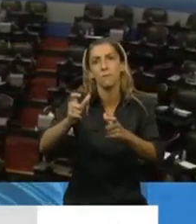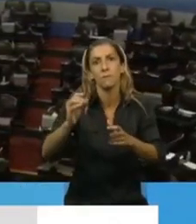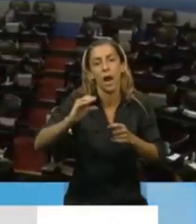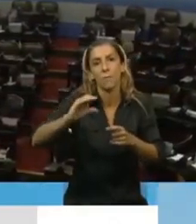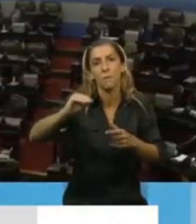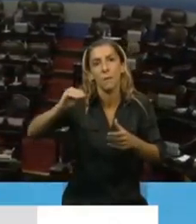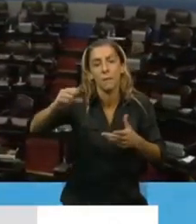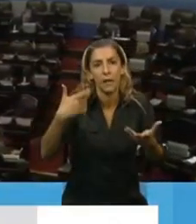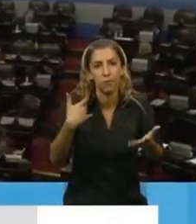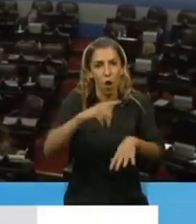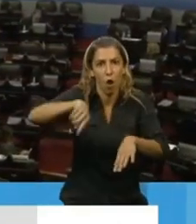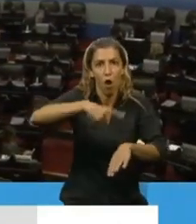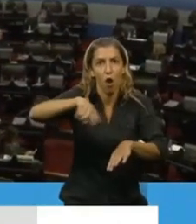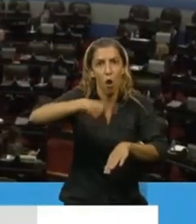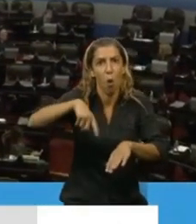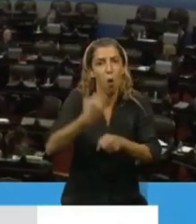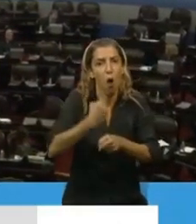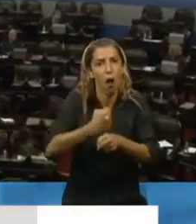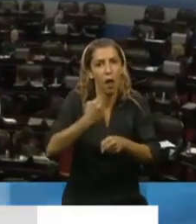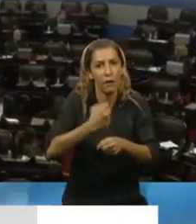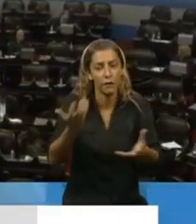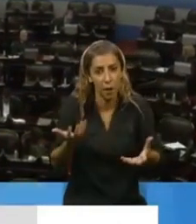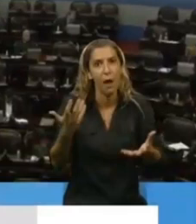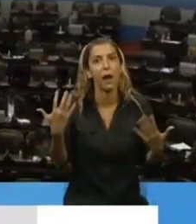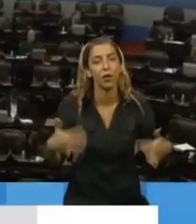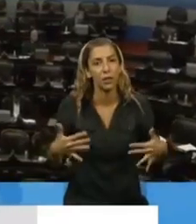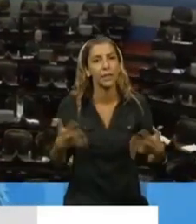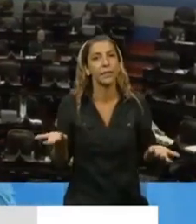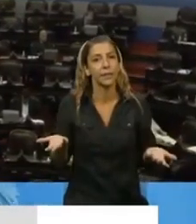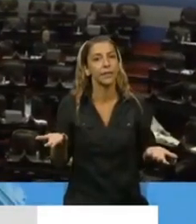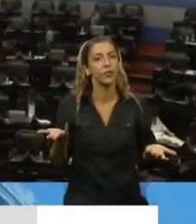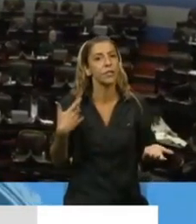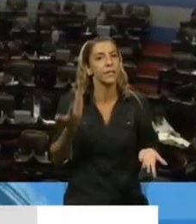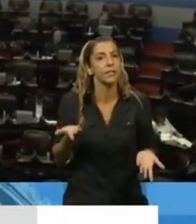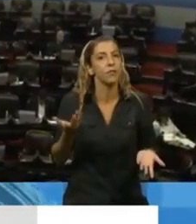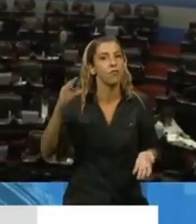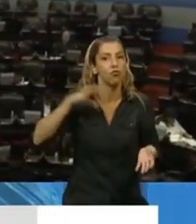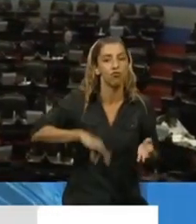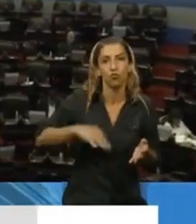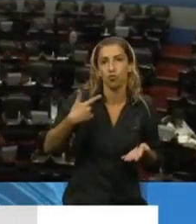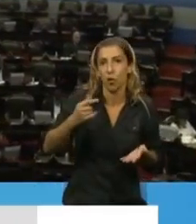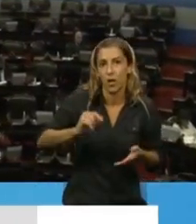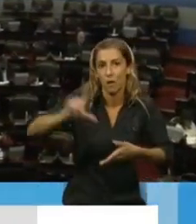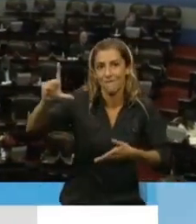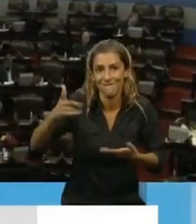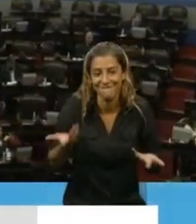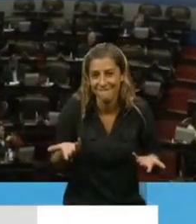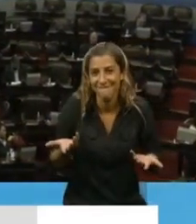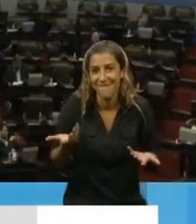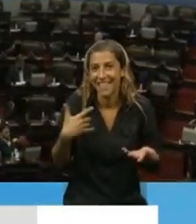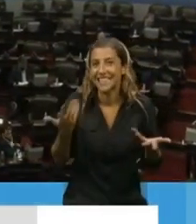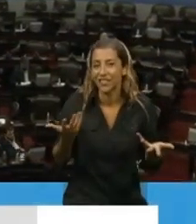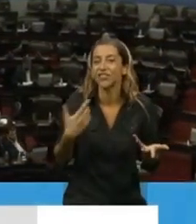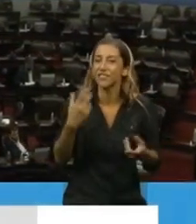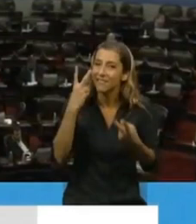afectando casi, diría, el derecho a que a más trabajo gane más. Por eso me parece que esto, además del